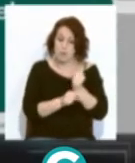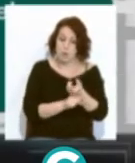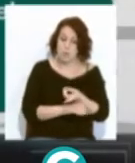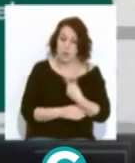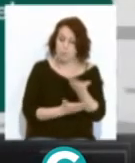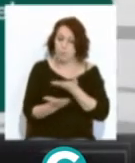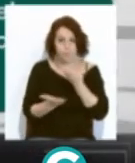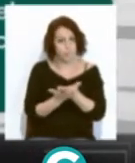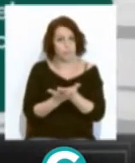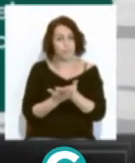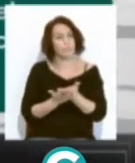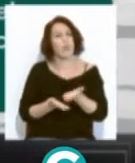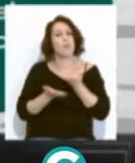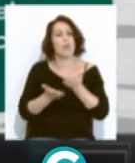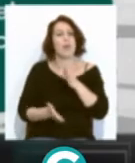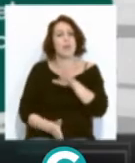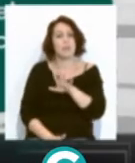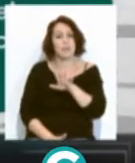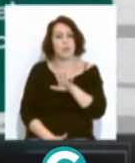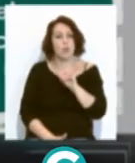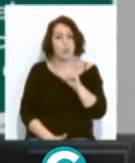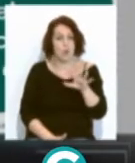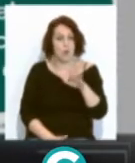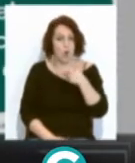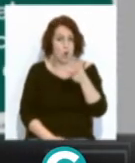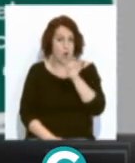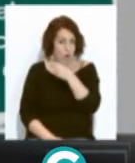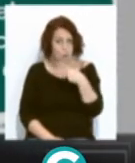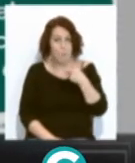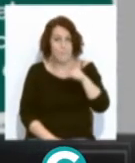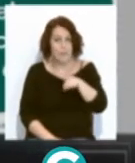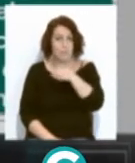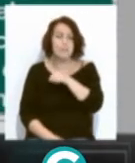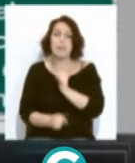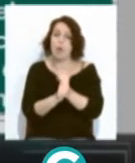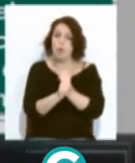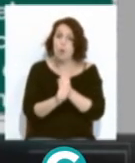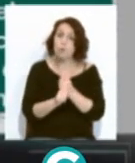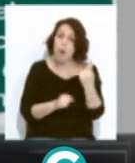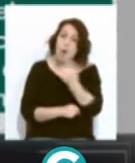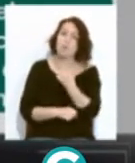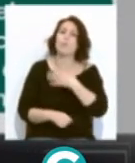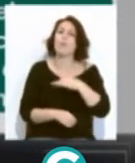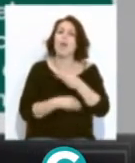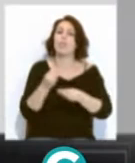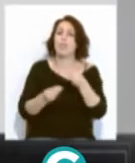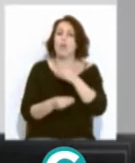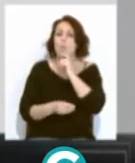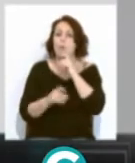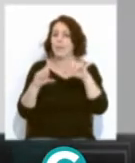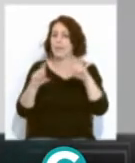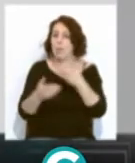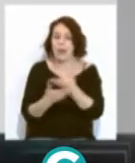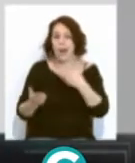a la ayuda de 505 euros por mes y empleados y lo pueden hacer a través de cualquier tipo de empresa